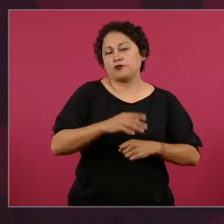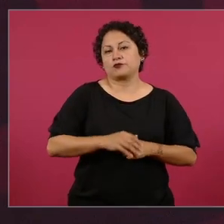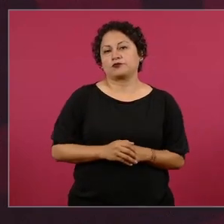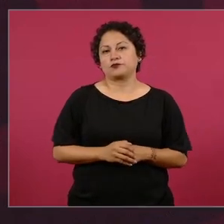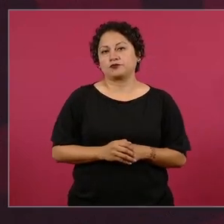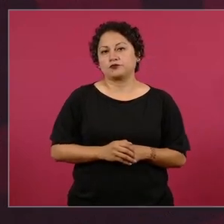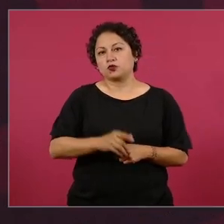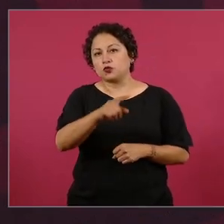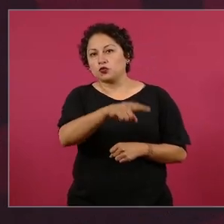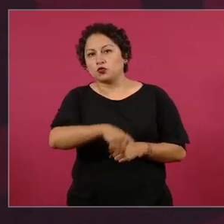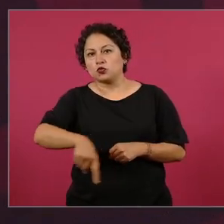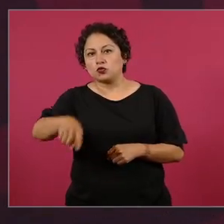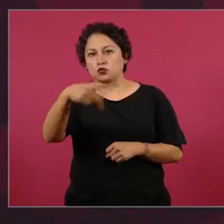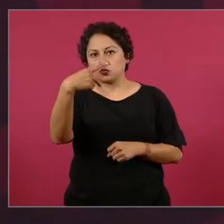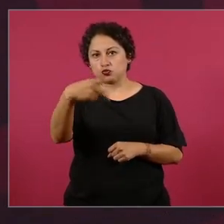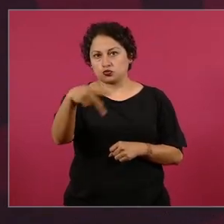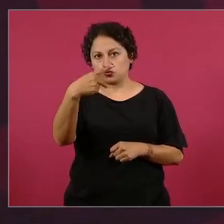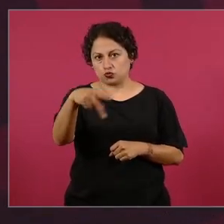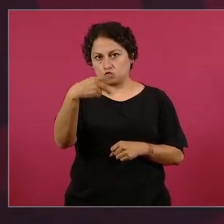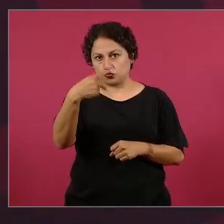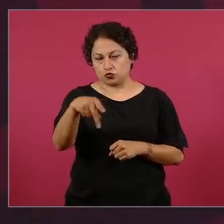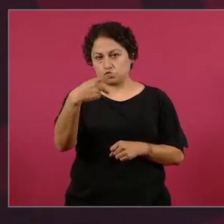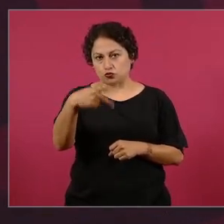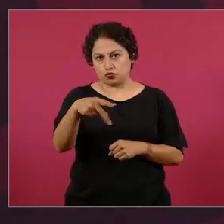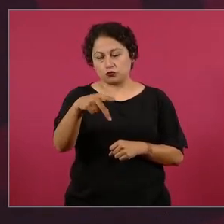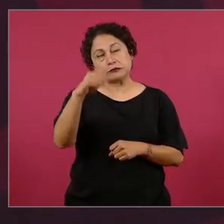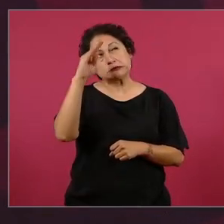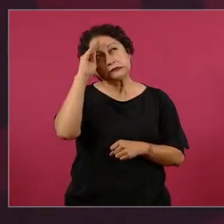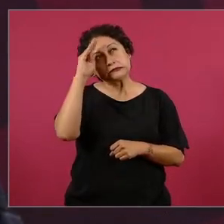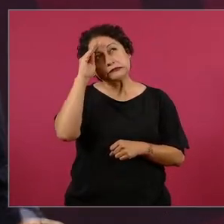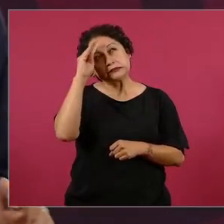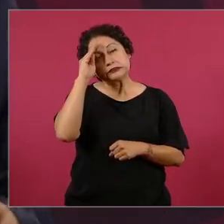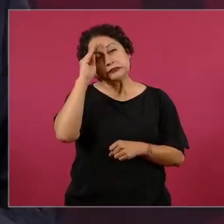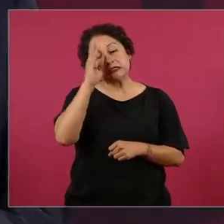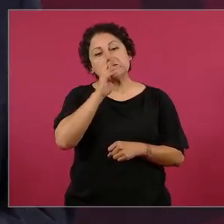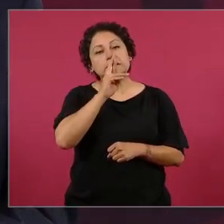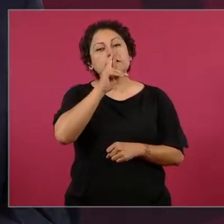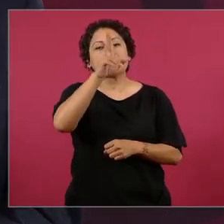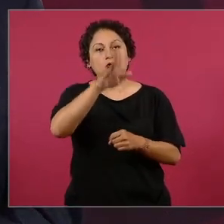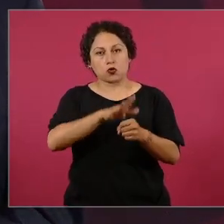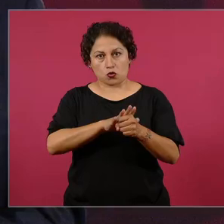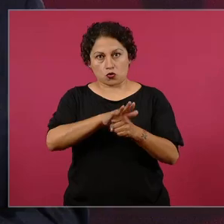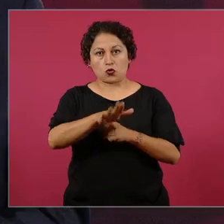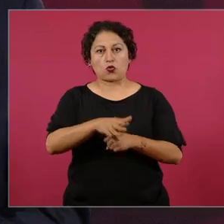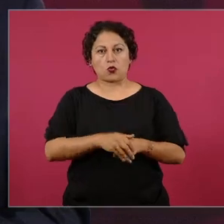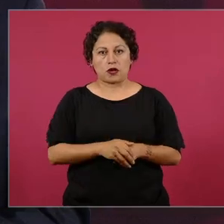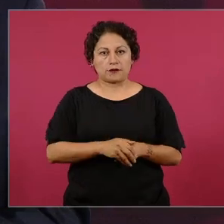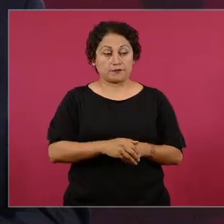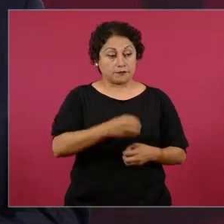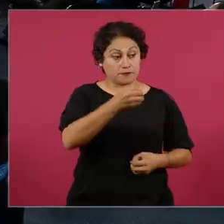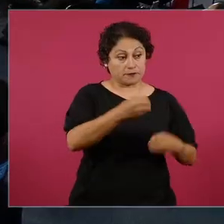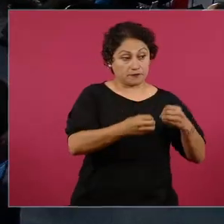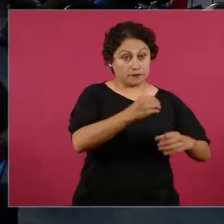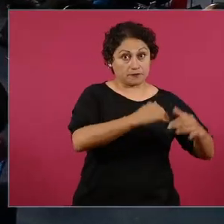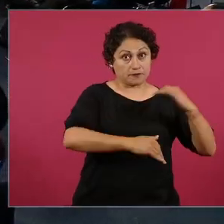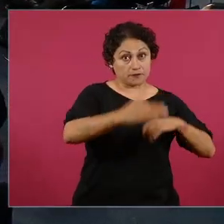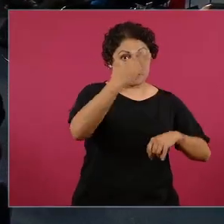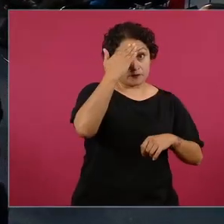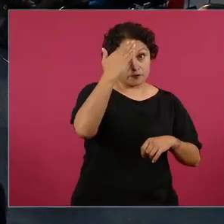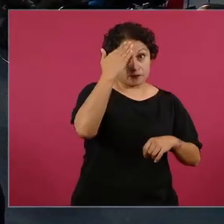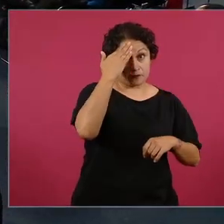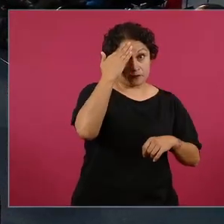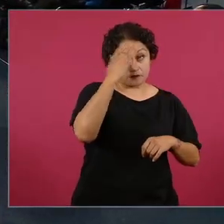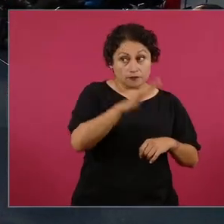que a los ministros de la Suprema Corte? ¿los elige el pueblo o que los